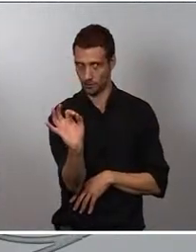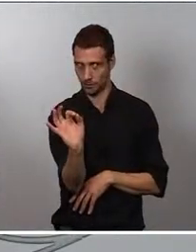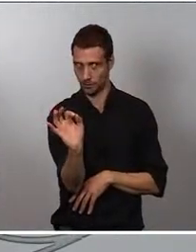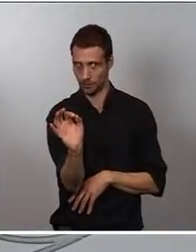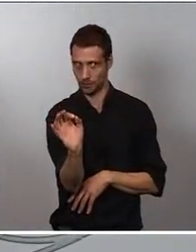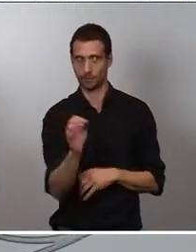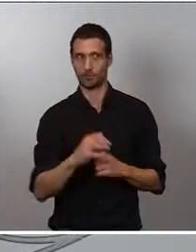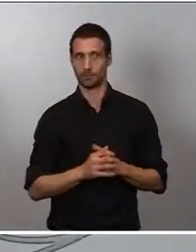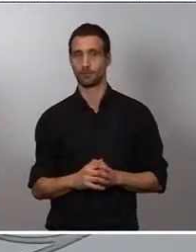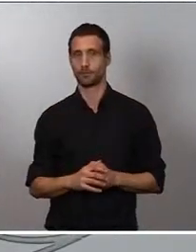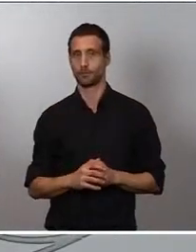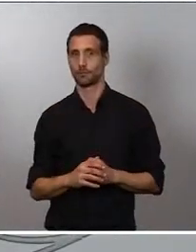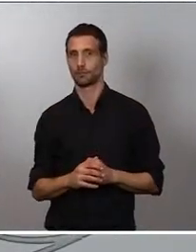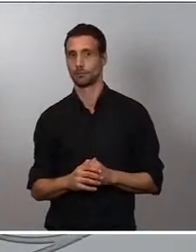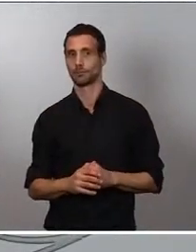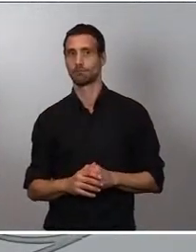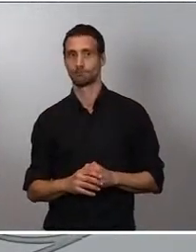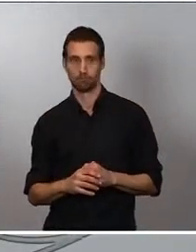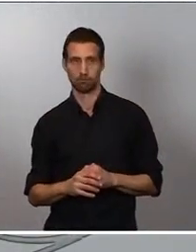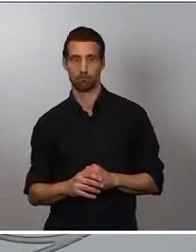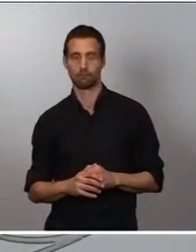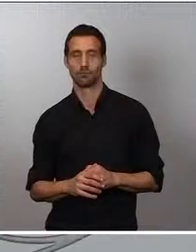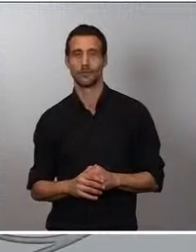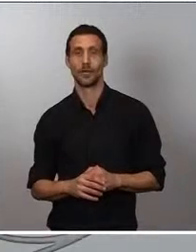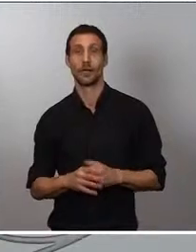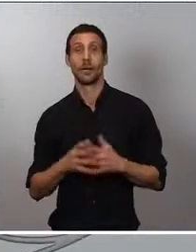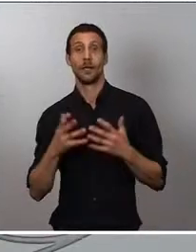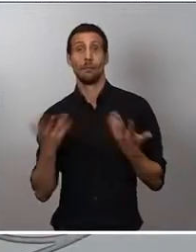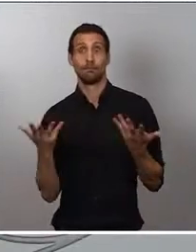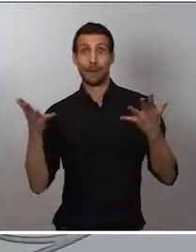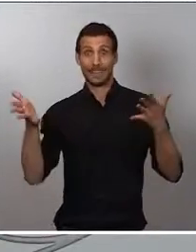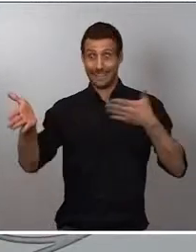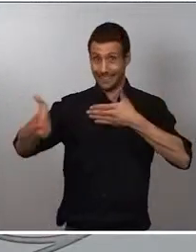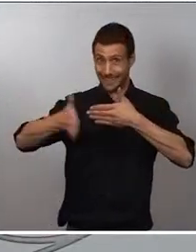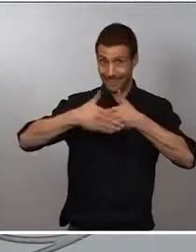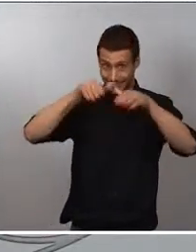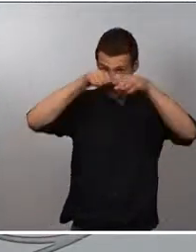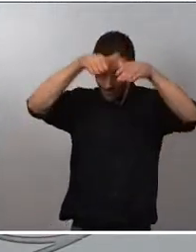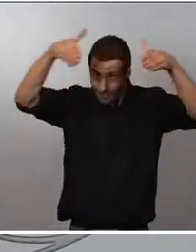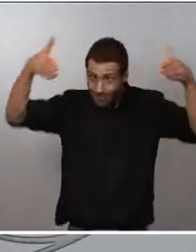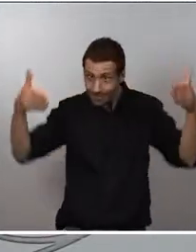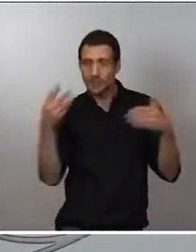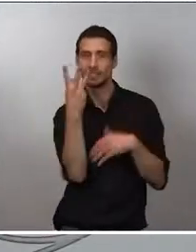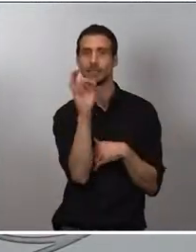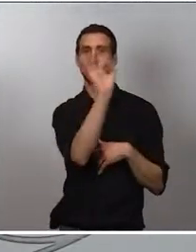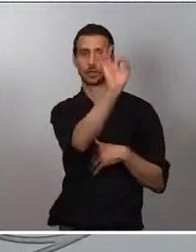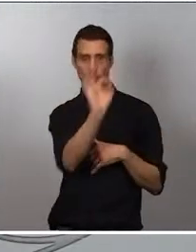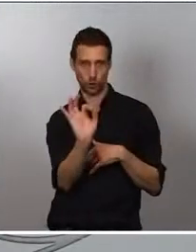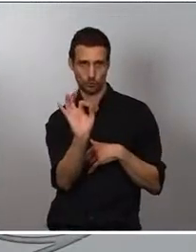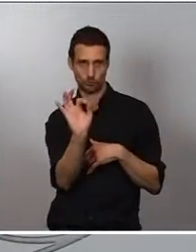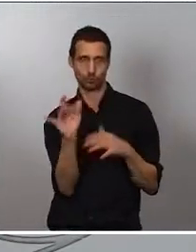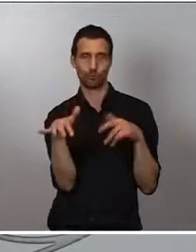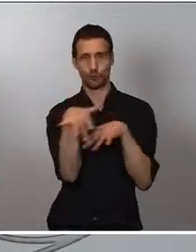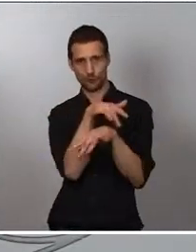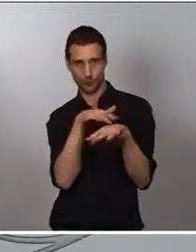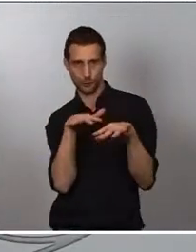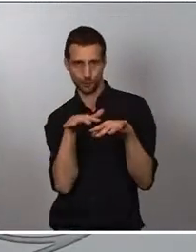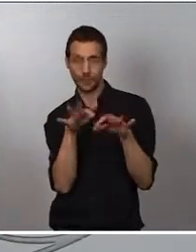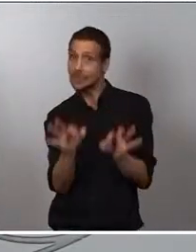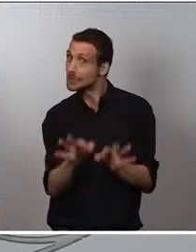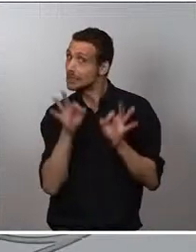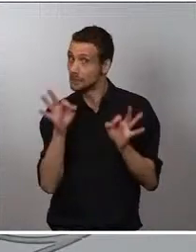cuestión. Y para recintos cerrados, un 30% del aforo, garantizándose siempre la distancia interpersonal